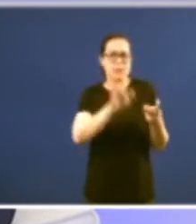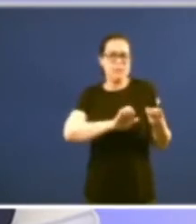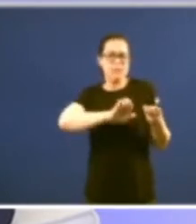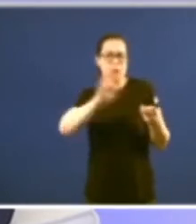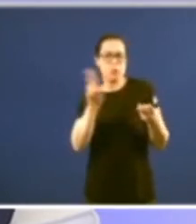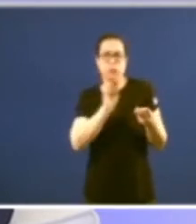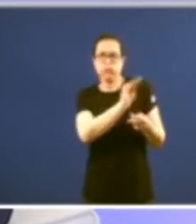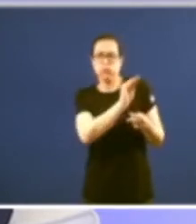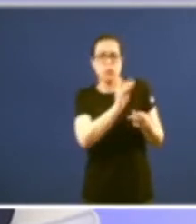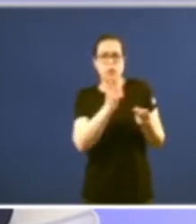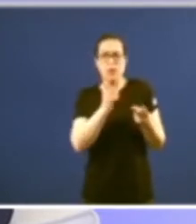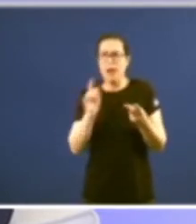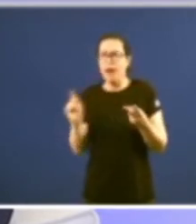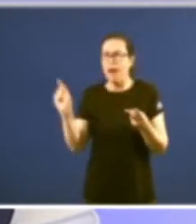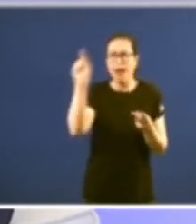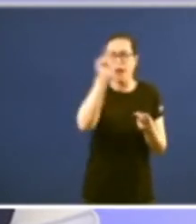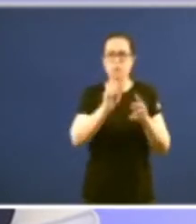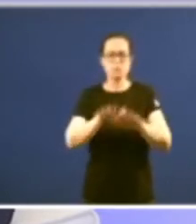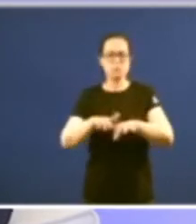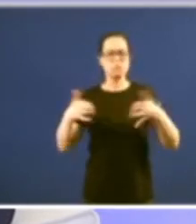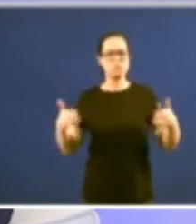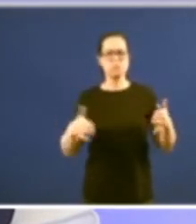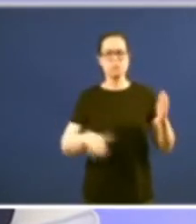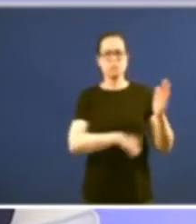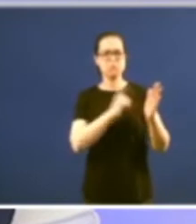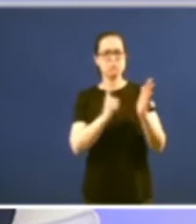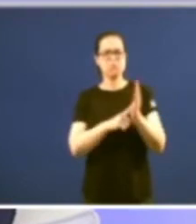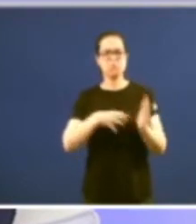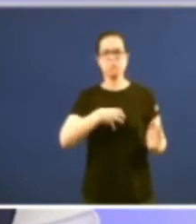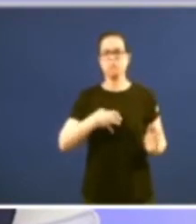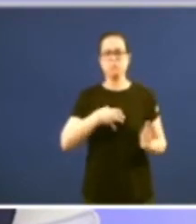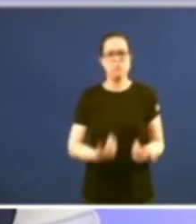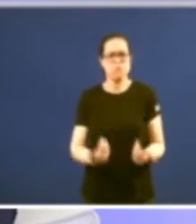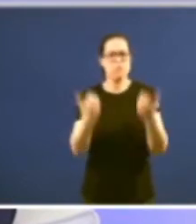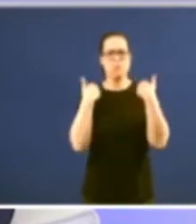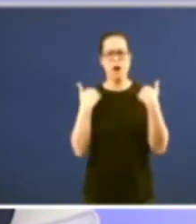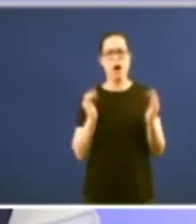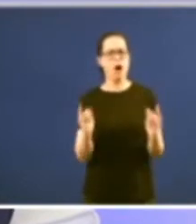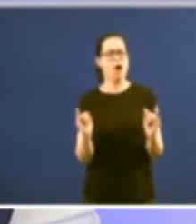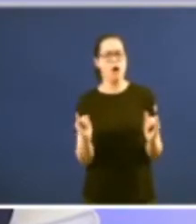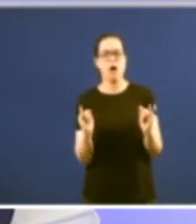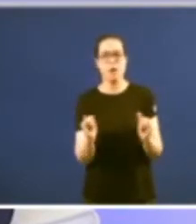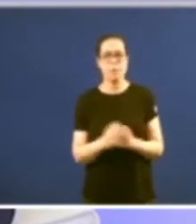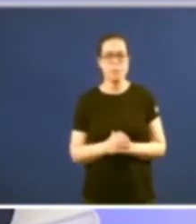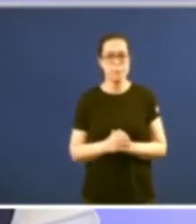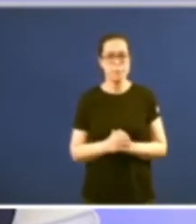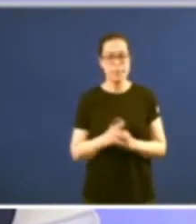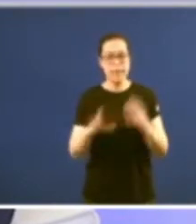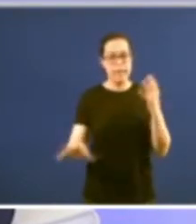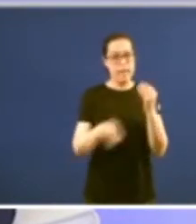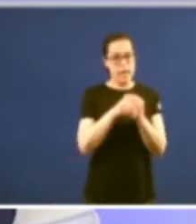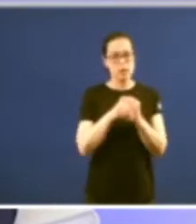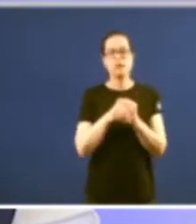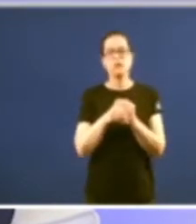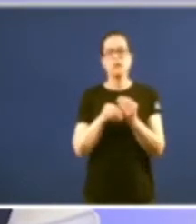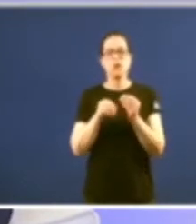é un Parlamento que ten competencias plenas en un montón de materias se constituí un órgano executivo